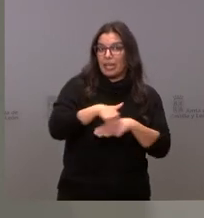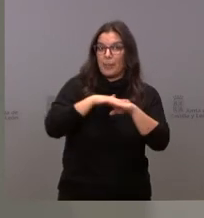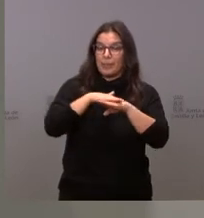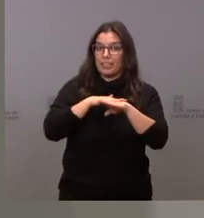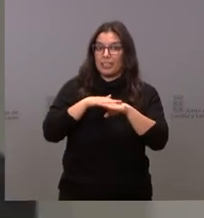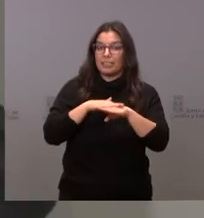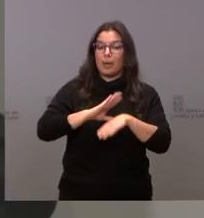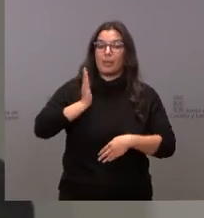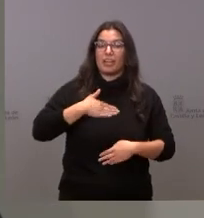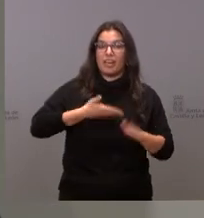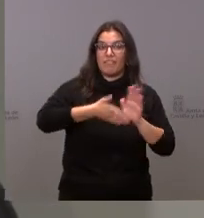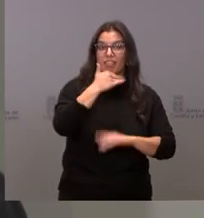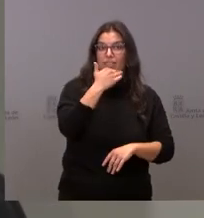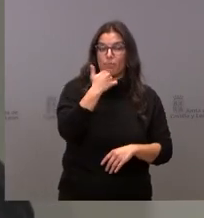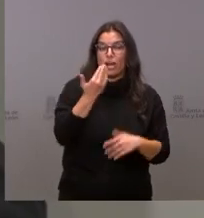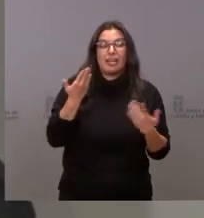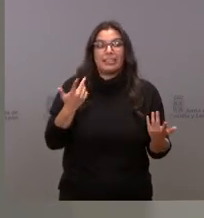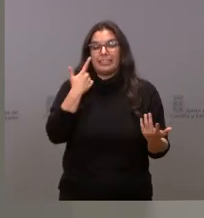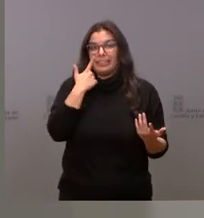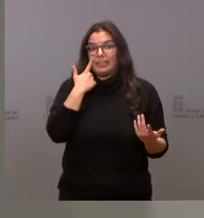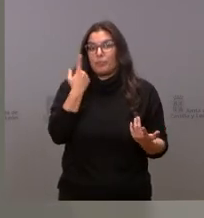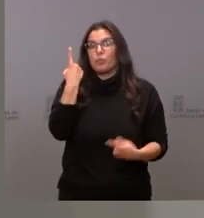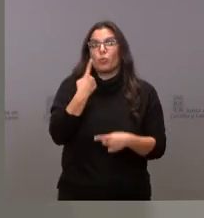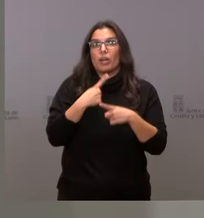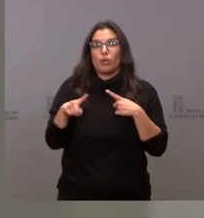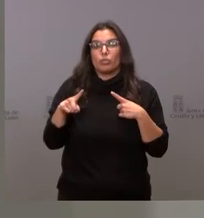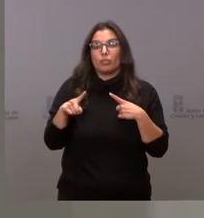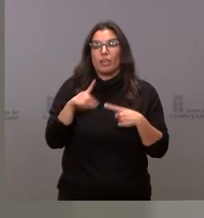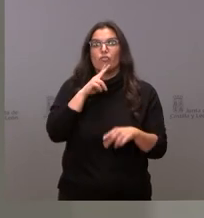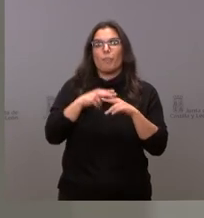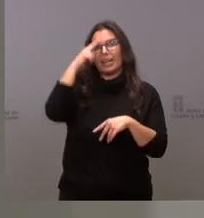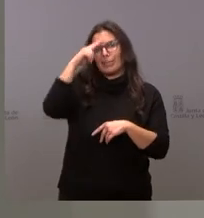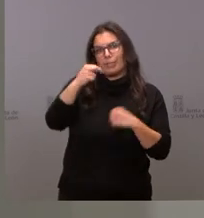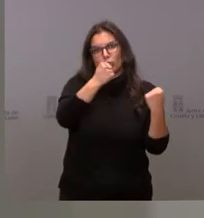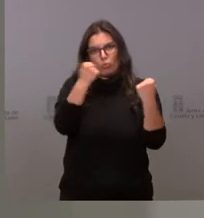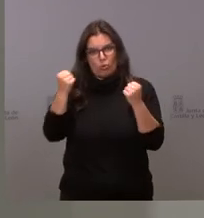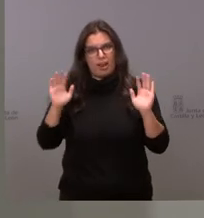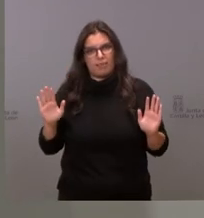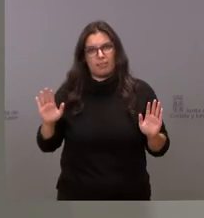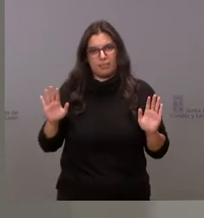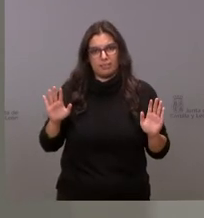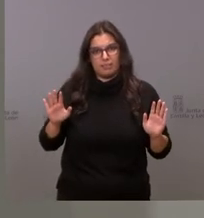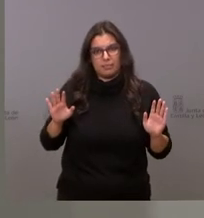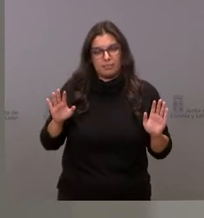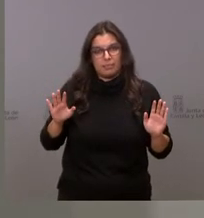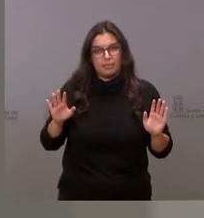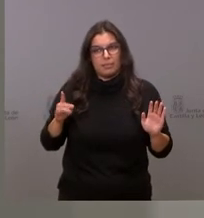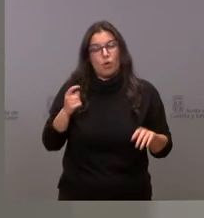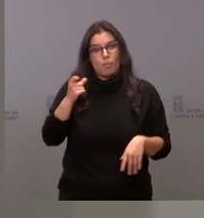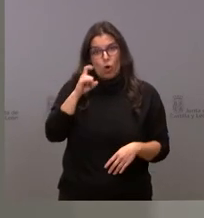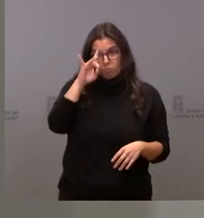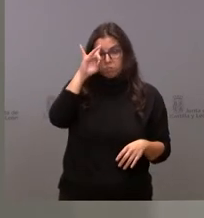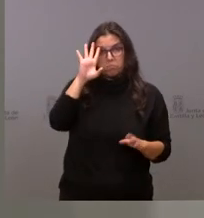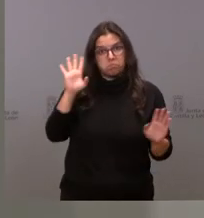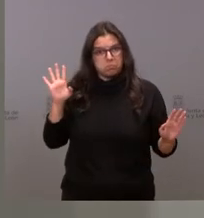a Zamora Mañana mire es que hay una cosa que se llama el respeto institucional y es un poco sorprendente